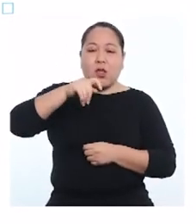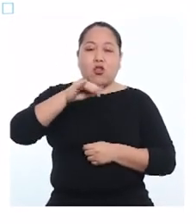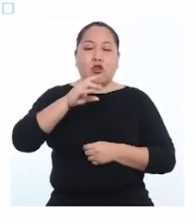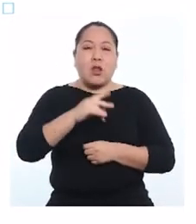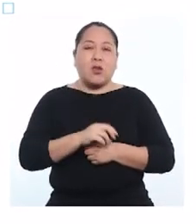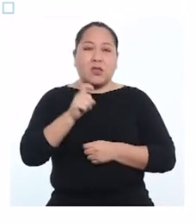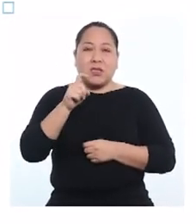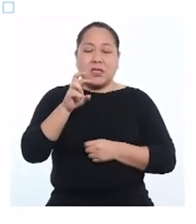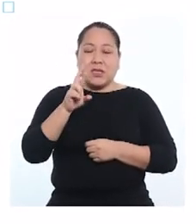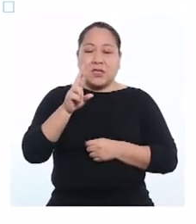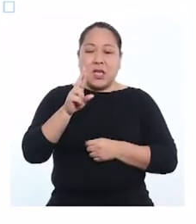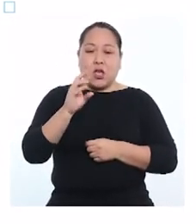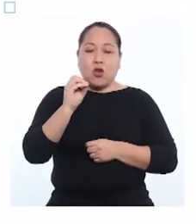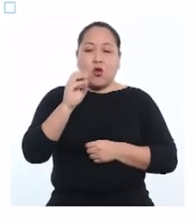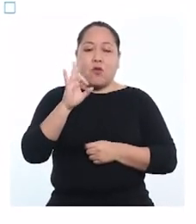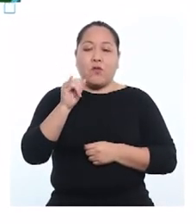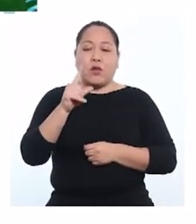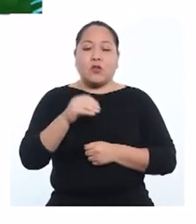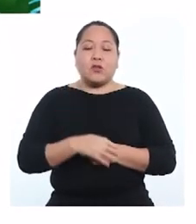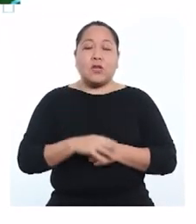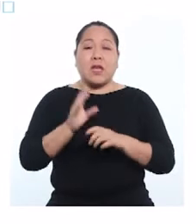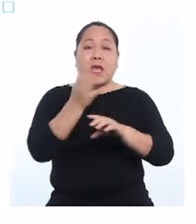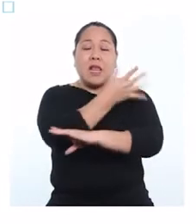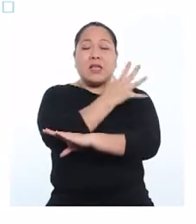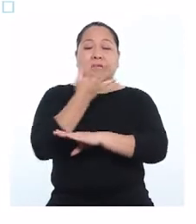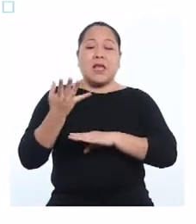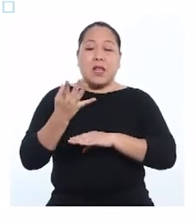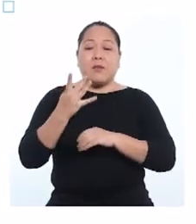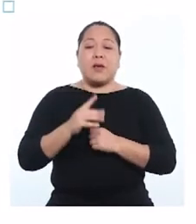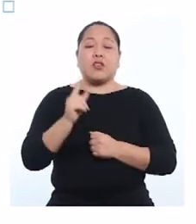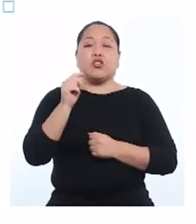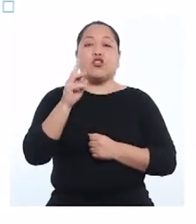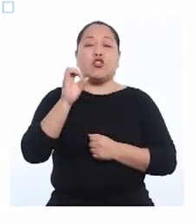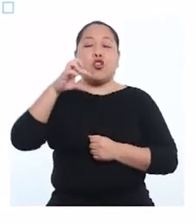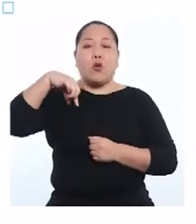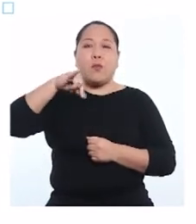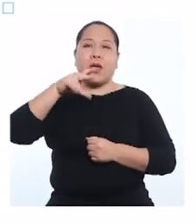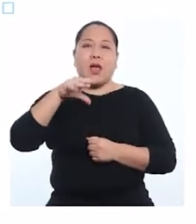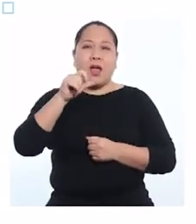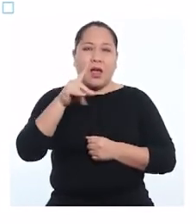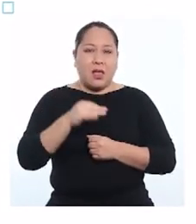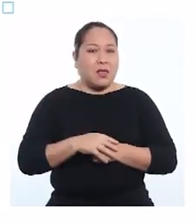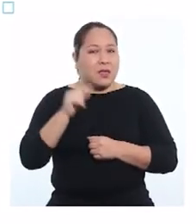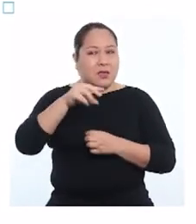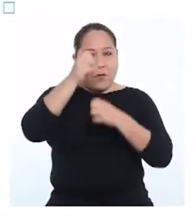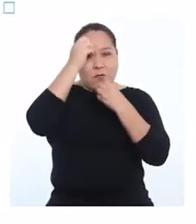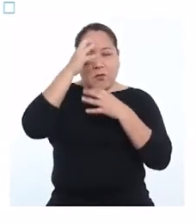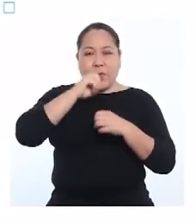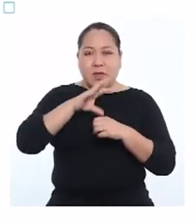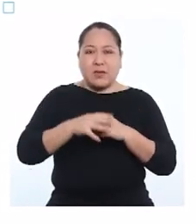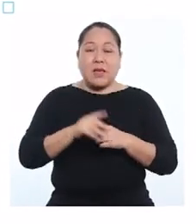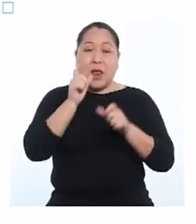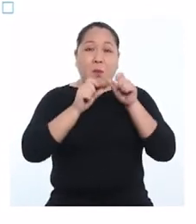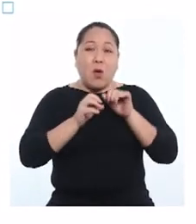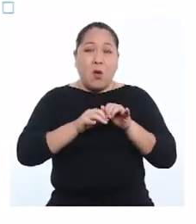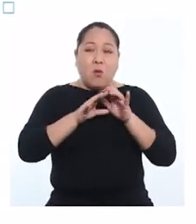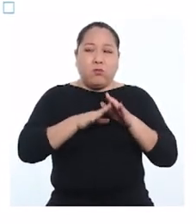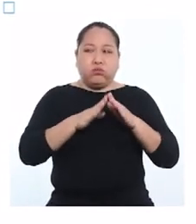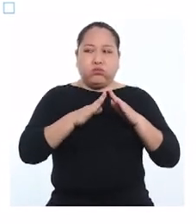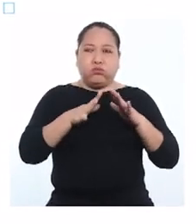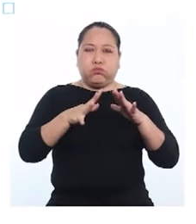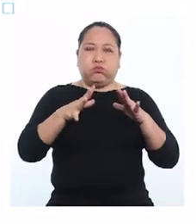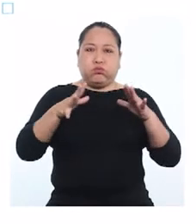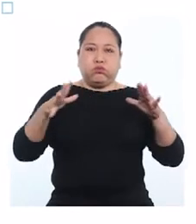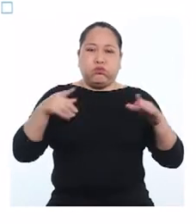matorrales serófilos, así como las selvas tropicales húmedas. Dicho informe detalla que el crecimiento urbano